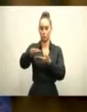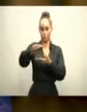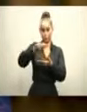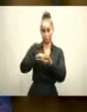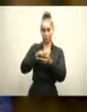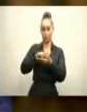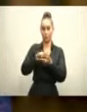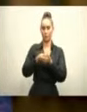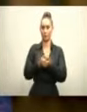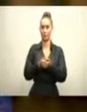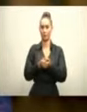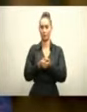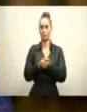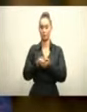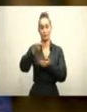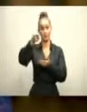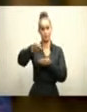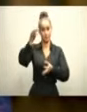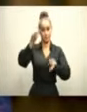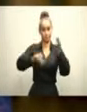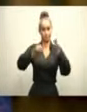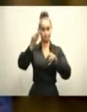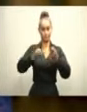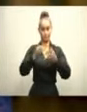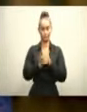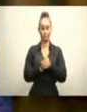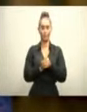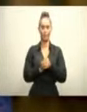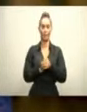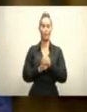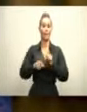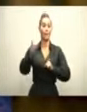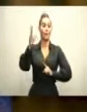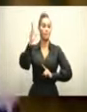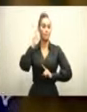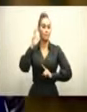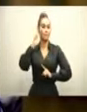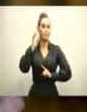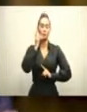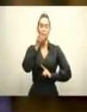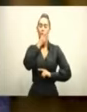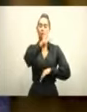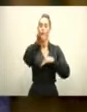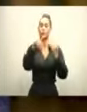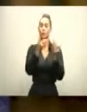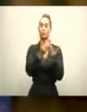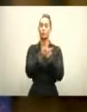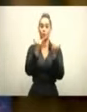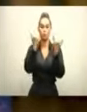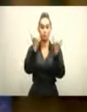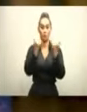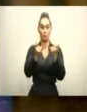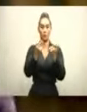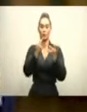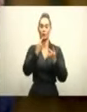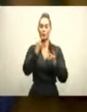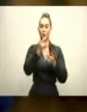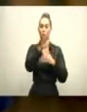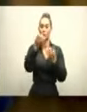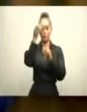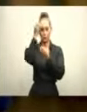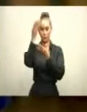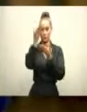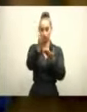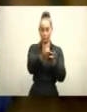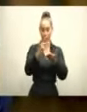Así, haremos justicia. Por escuchar a la ciudadanía, hoy me dirijo a ustedes para informarles sobre el